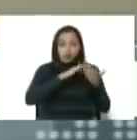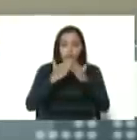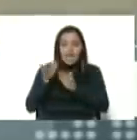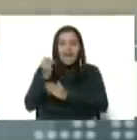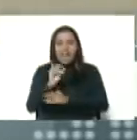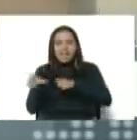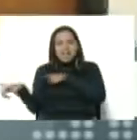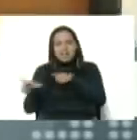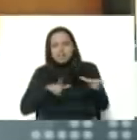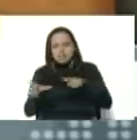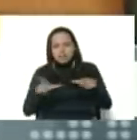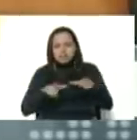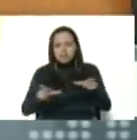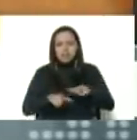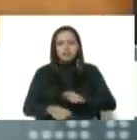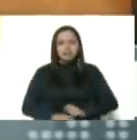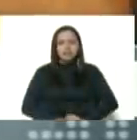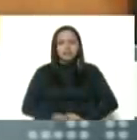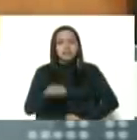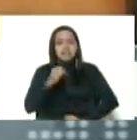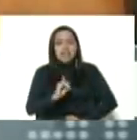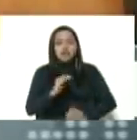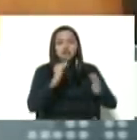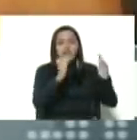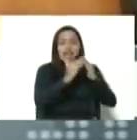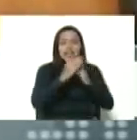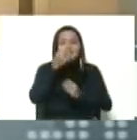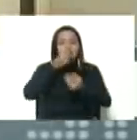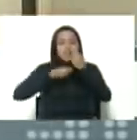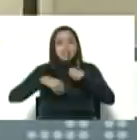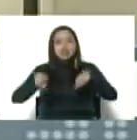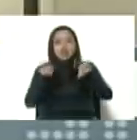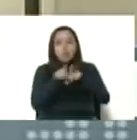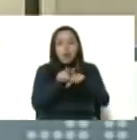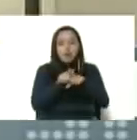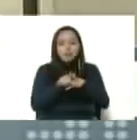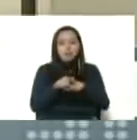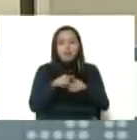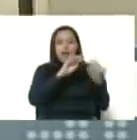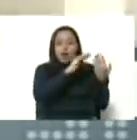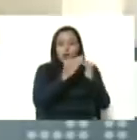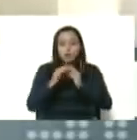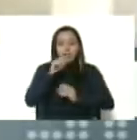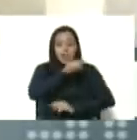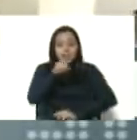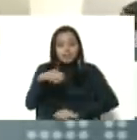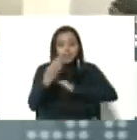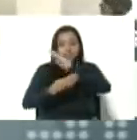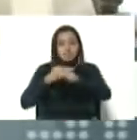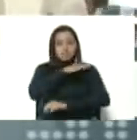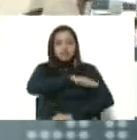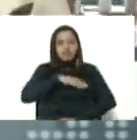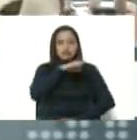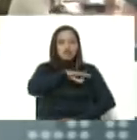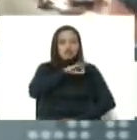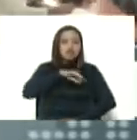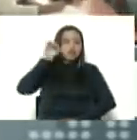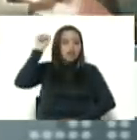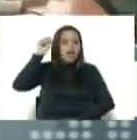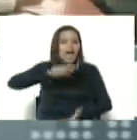equipada, preparada, y será una casa de alimentación para la comunidad de esa base de misión socialista.